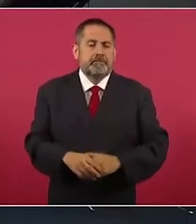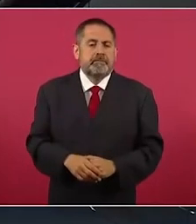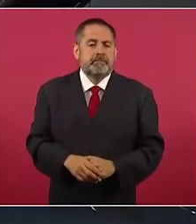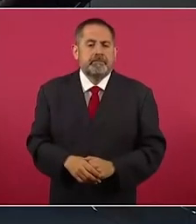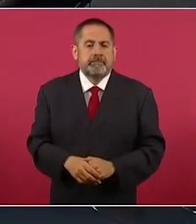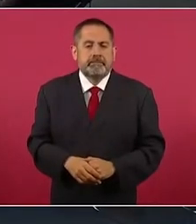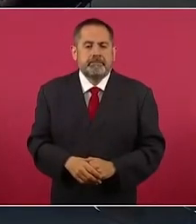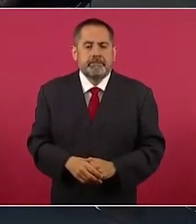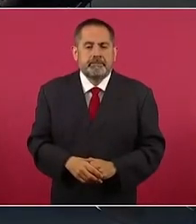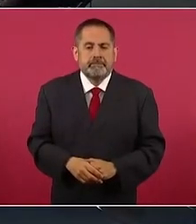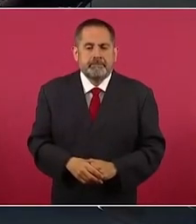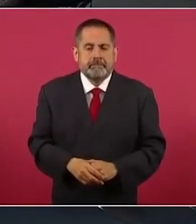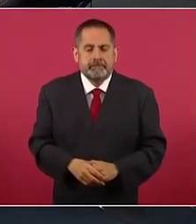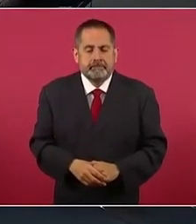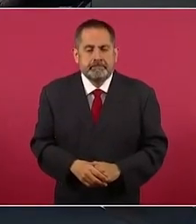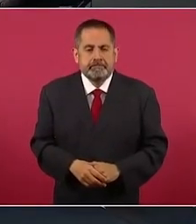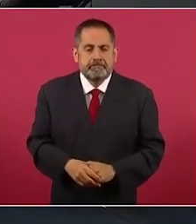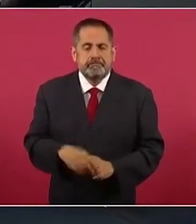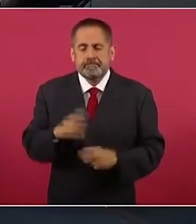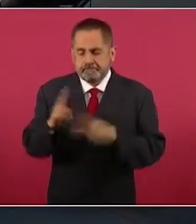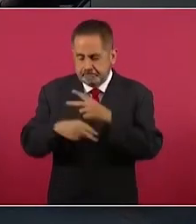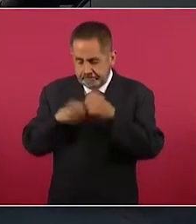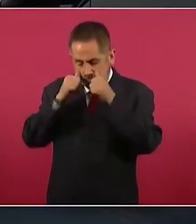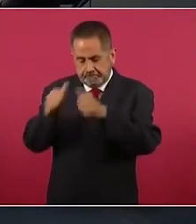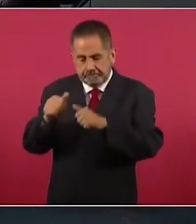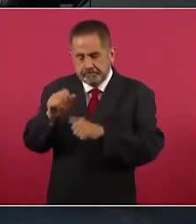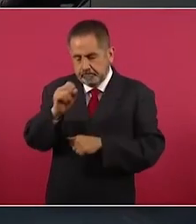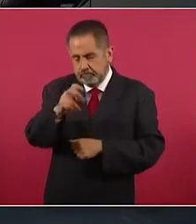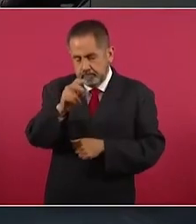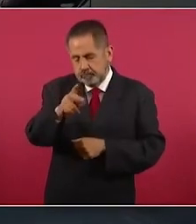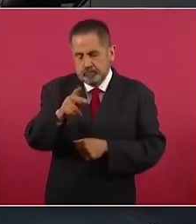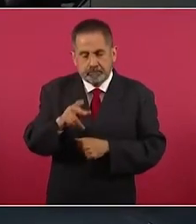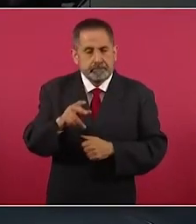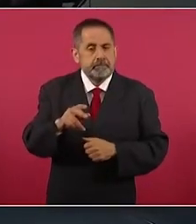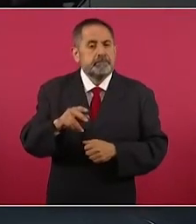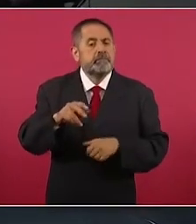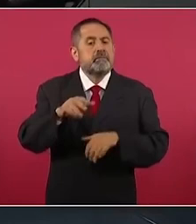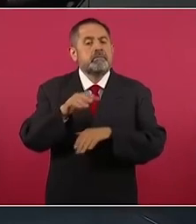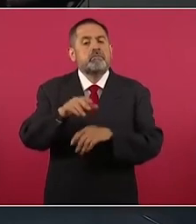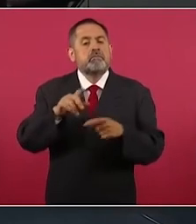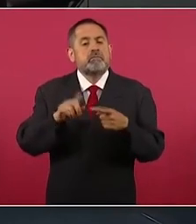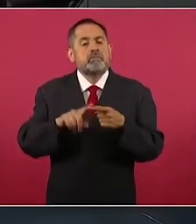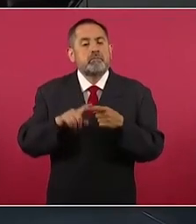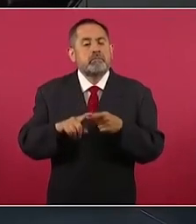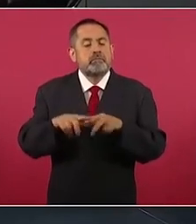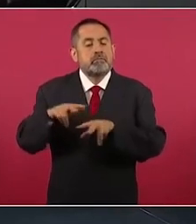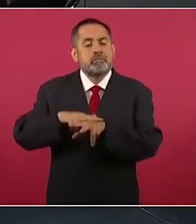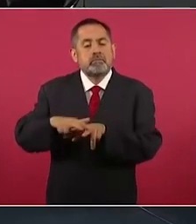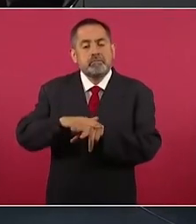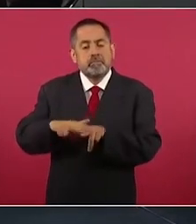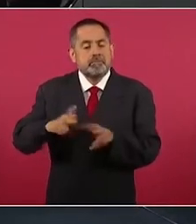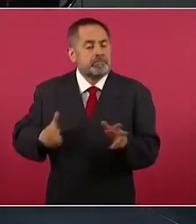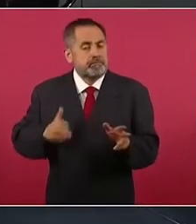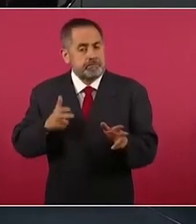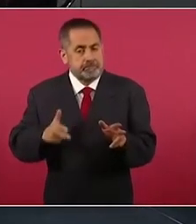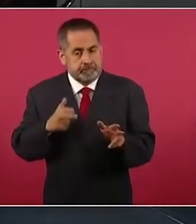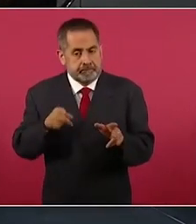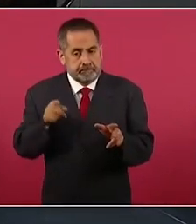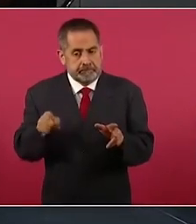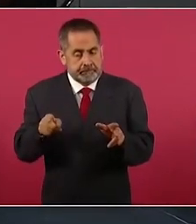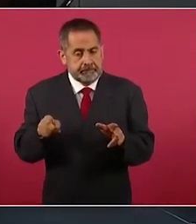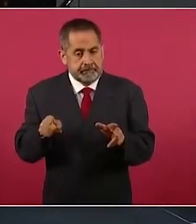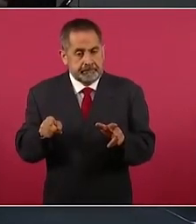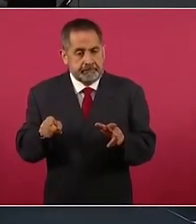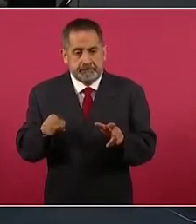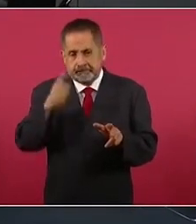En el caso del tren del